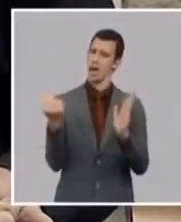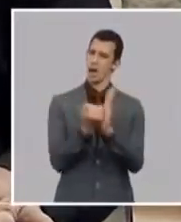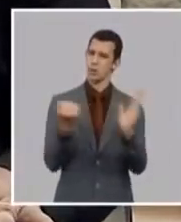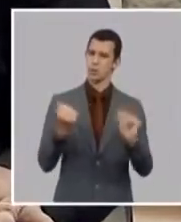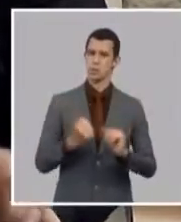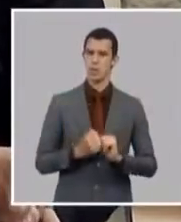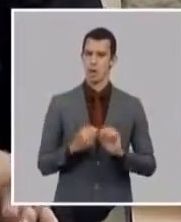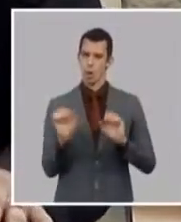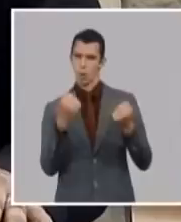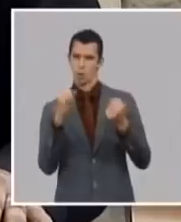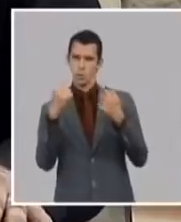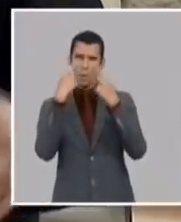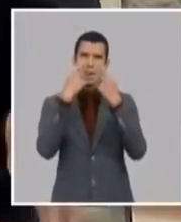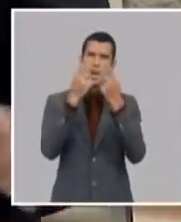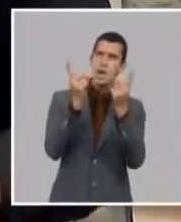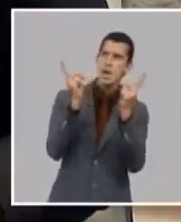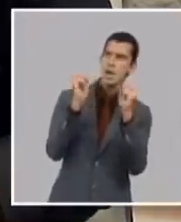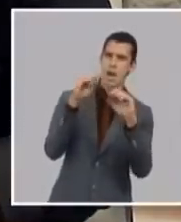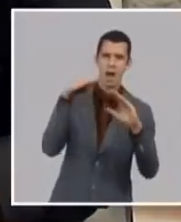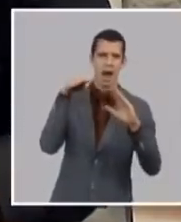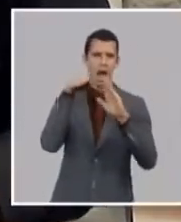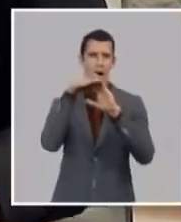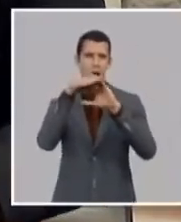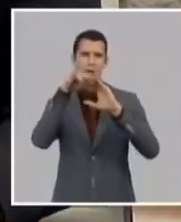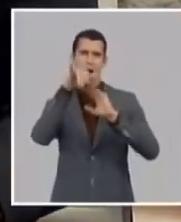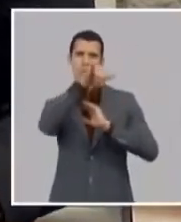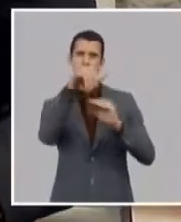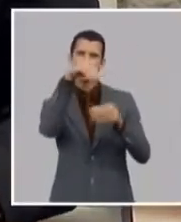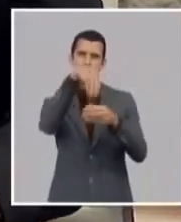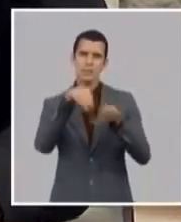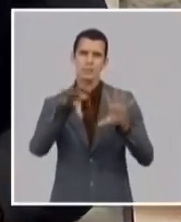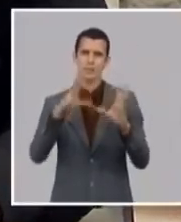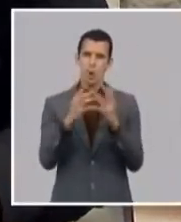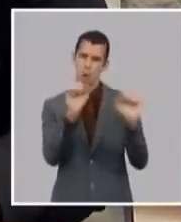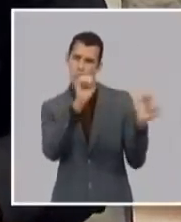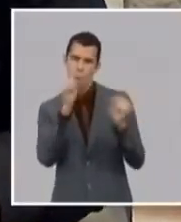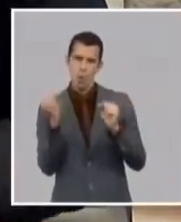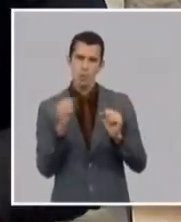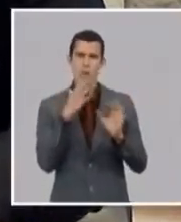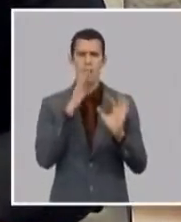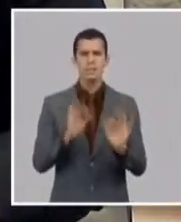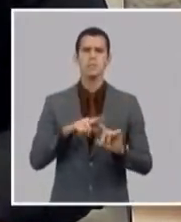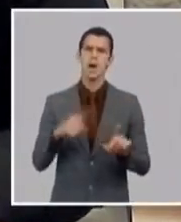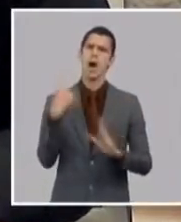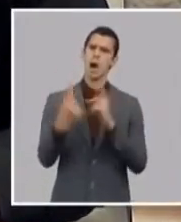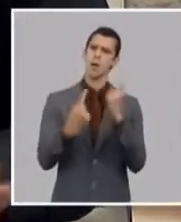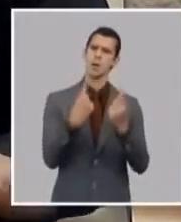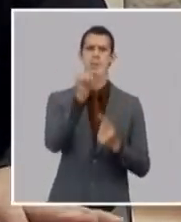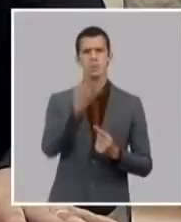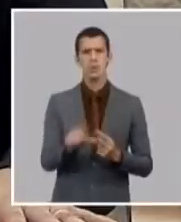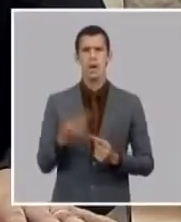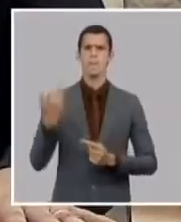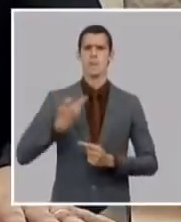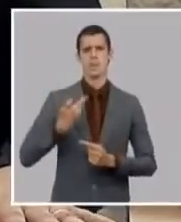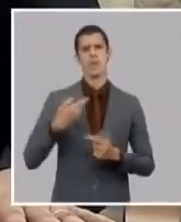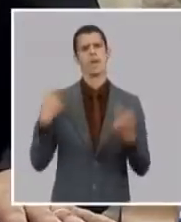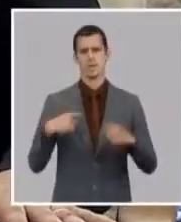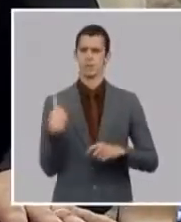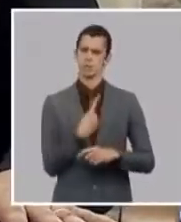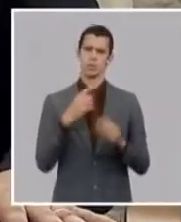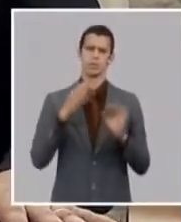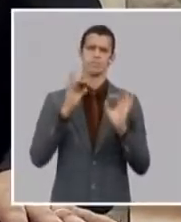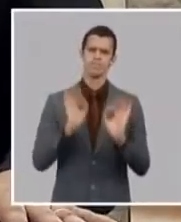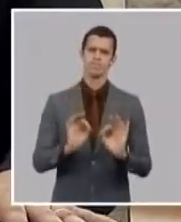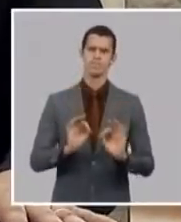muchos viajeros y era necesario tomar esta decisión hay otro asunto que